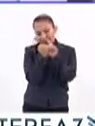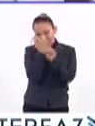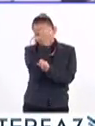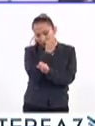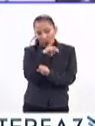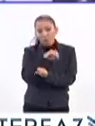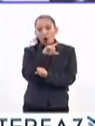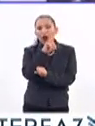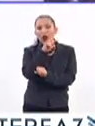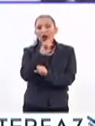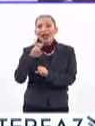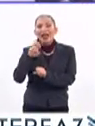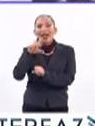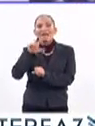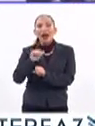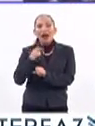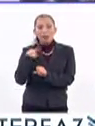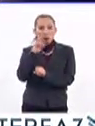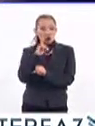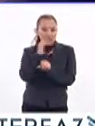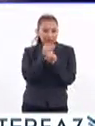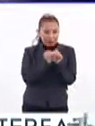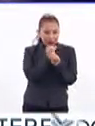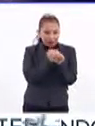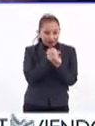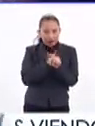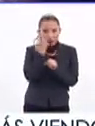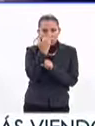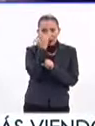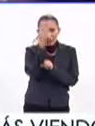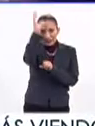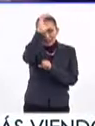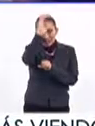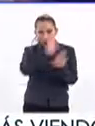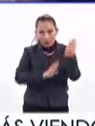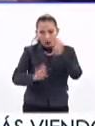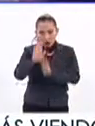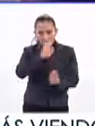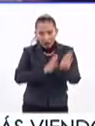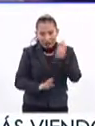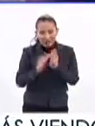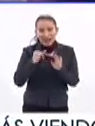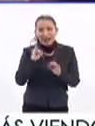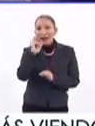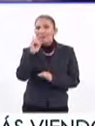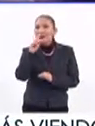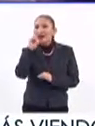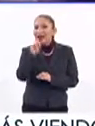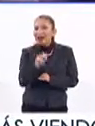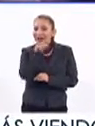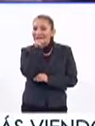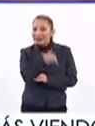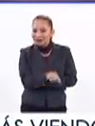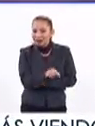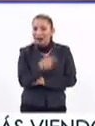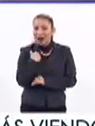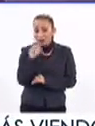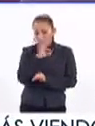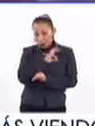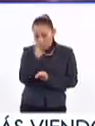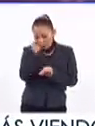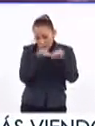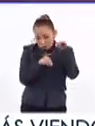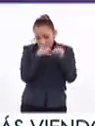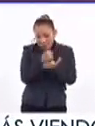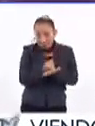moleculares, Eva Ramón Gallegos, investigadora de la Escuela Nacional de Ciencias Biológicas del Instituto Politécnico Nacional, pudo